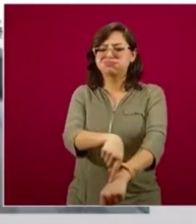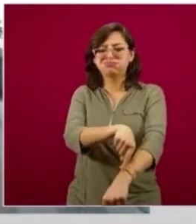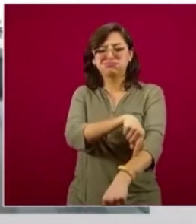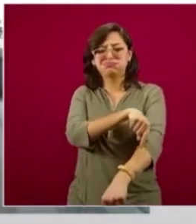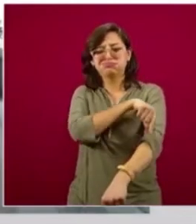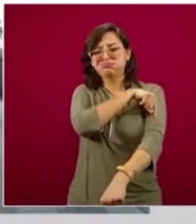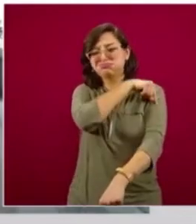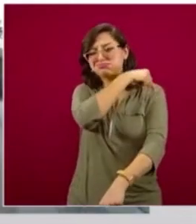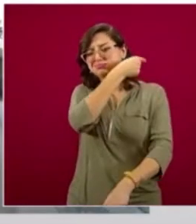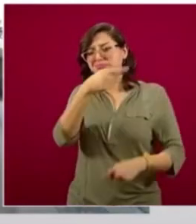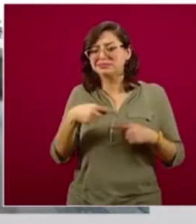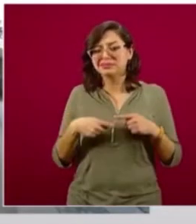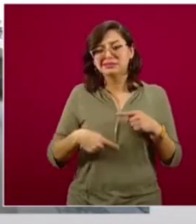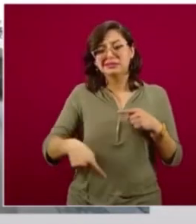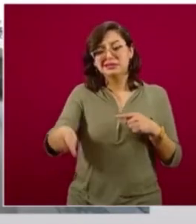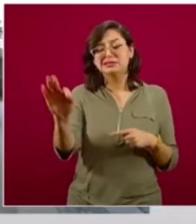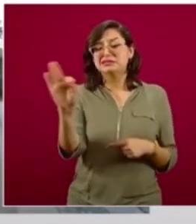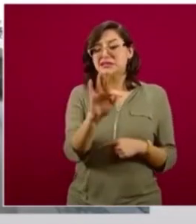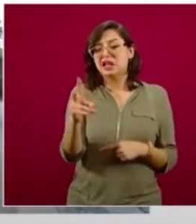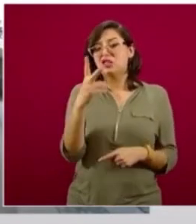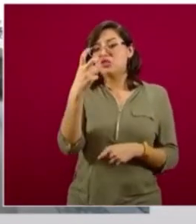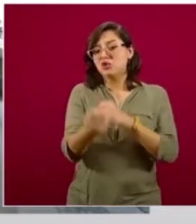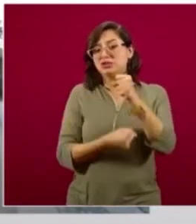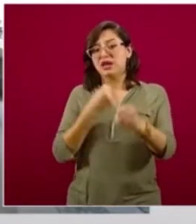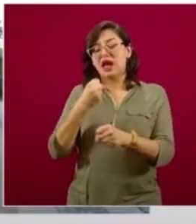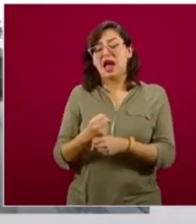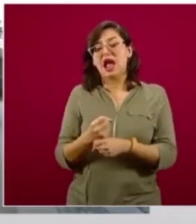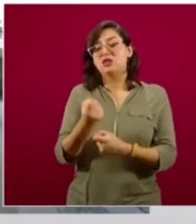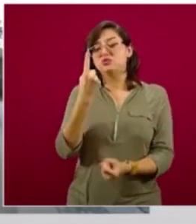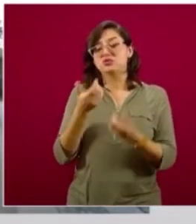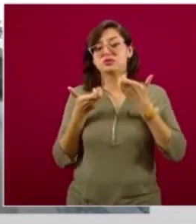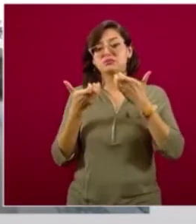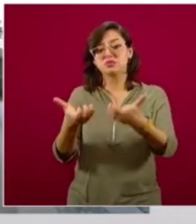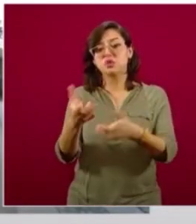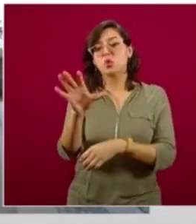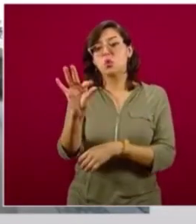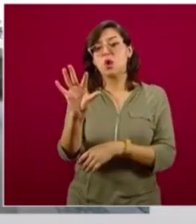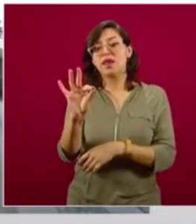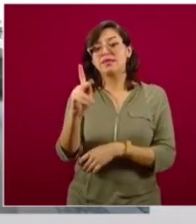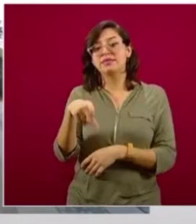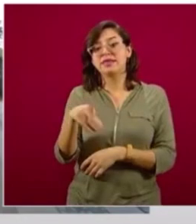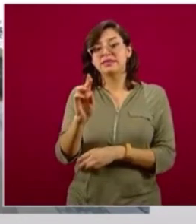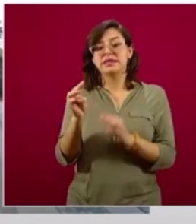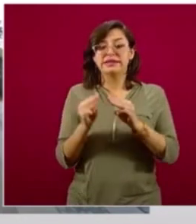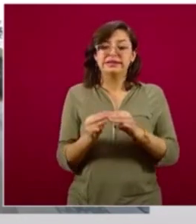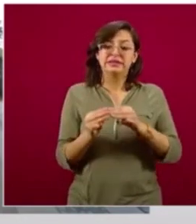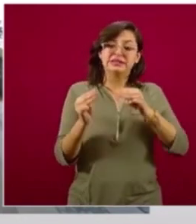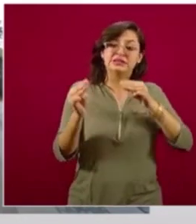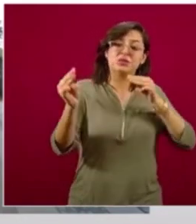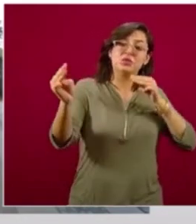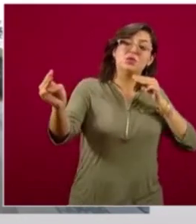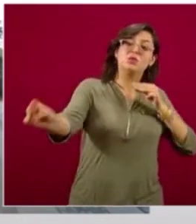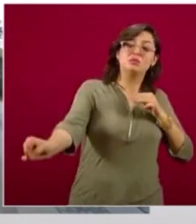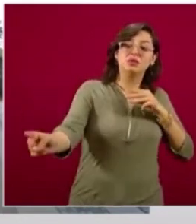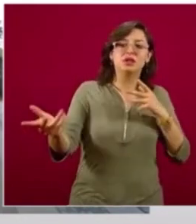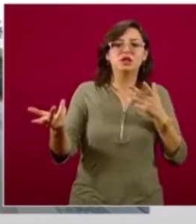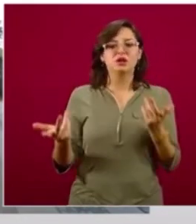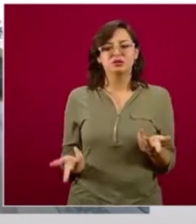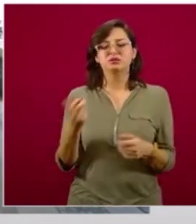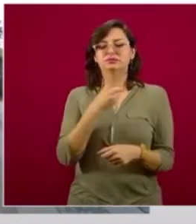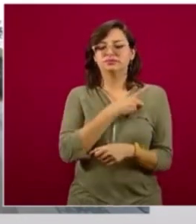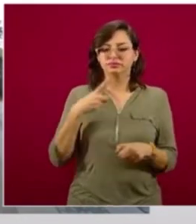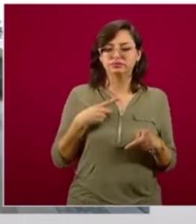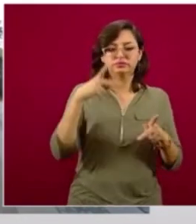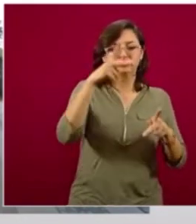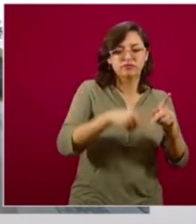que tienen que trabajarse de esta manera y el mejor rendimiento anda entre 800 metros